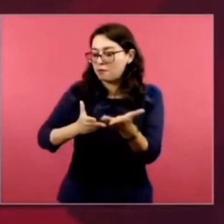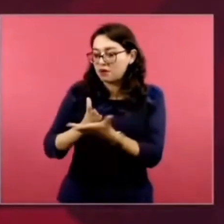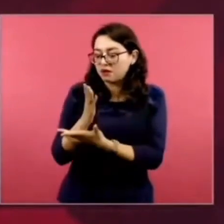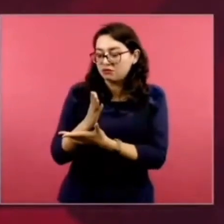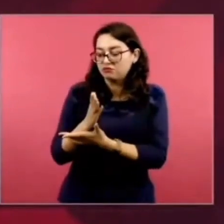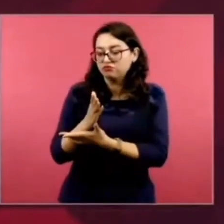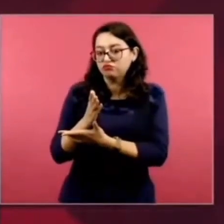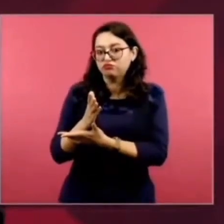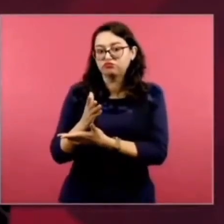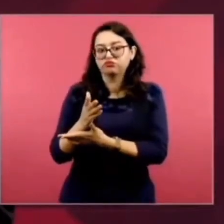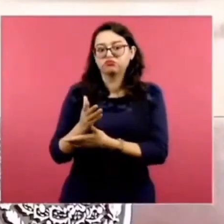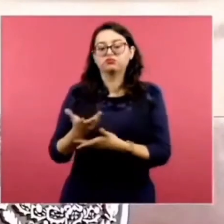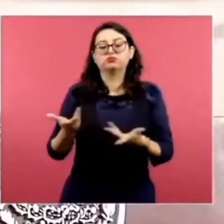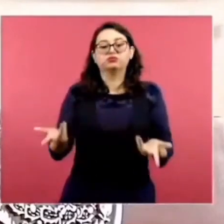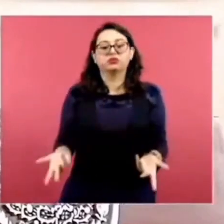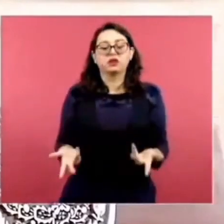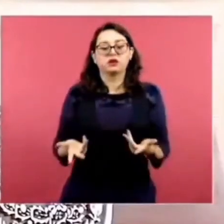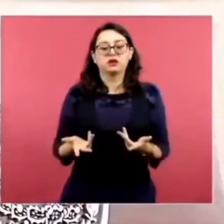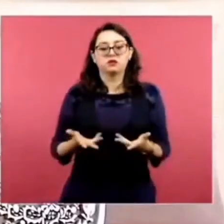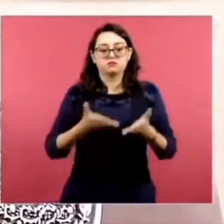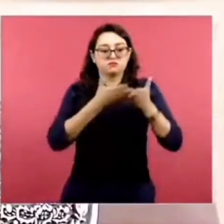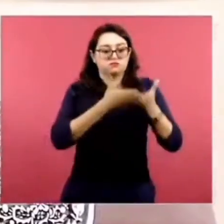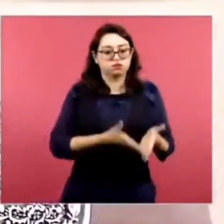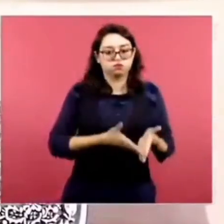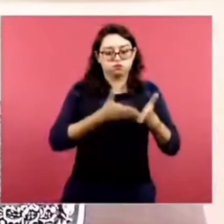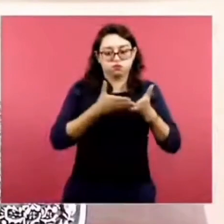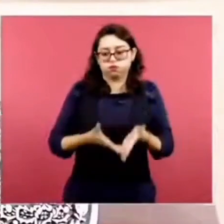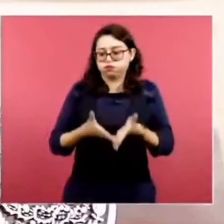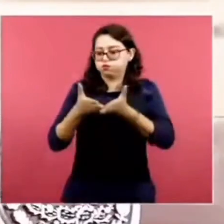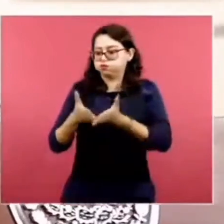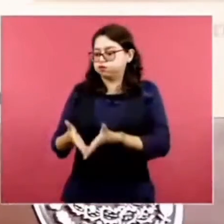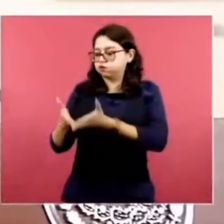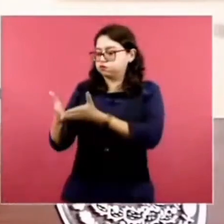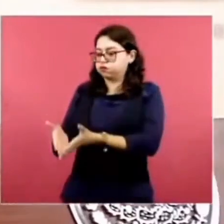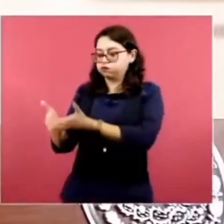Esto tiene que ver con el comercio mundial.